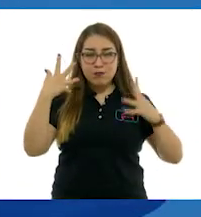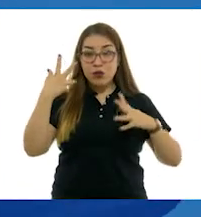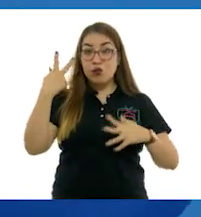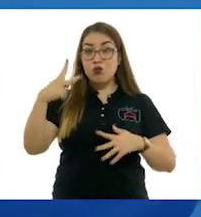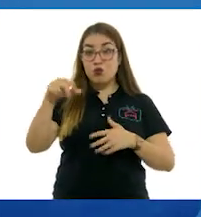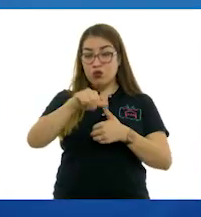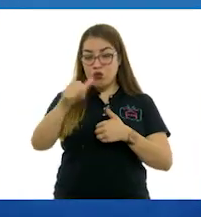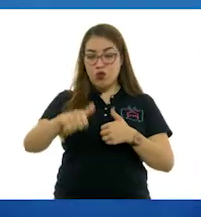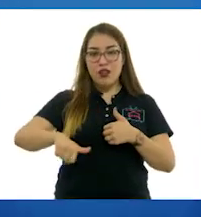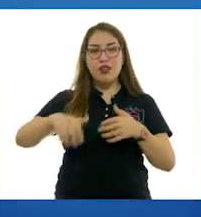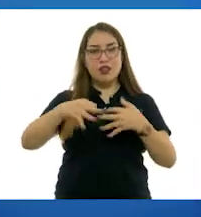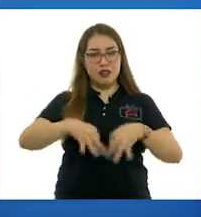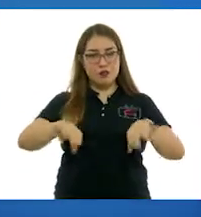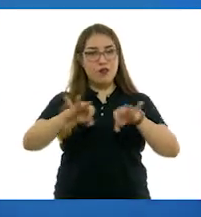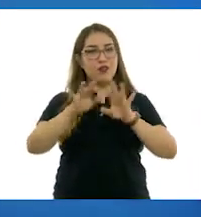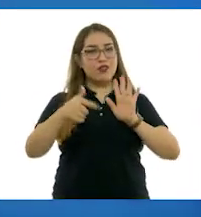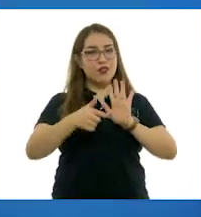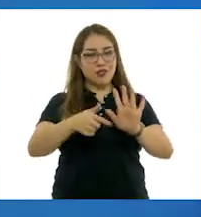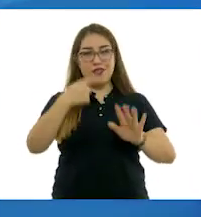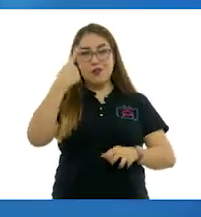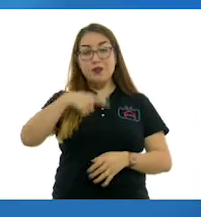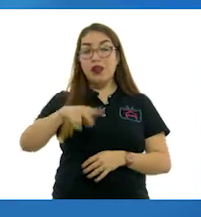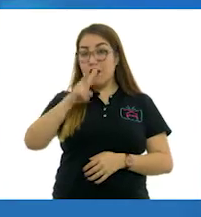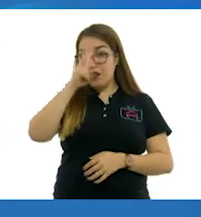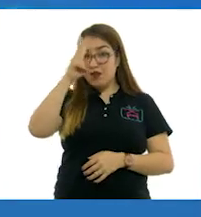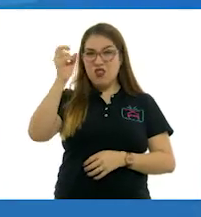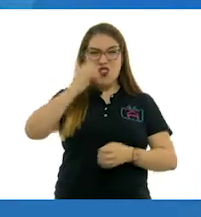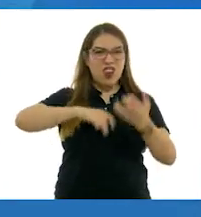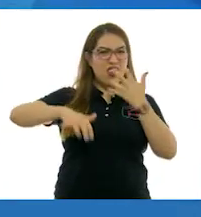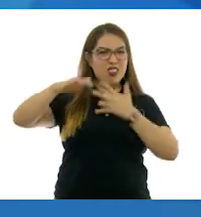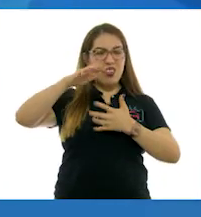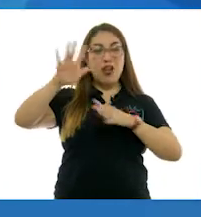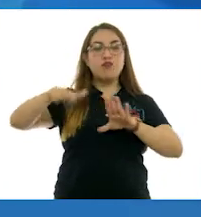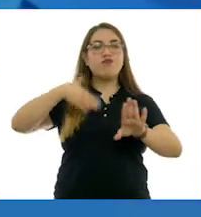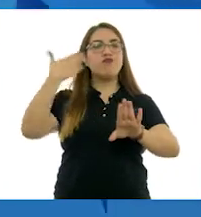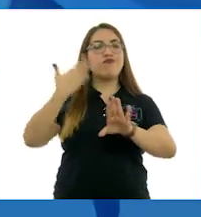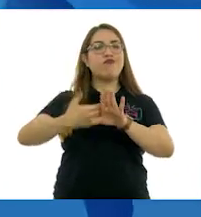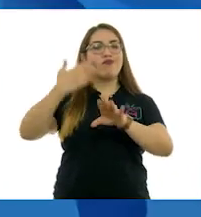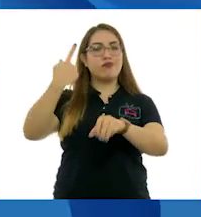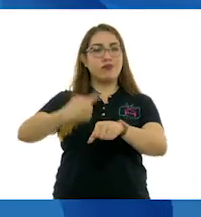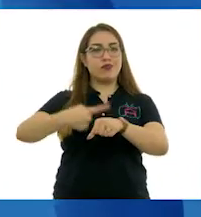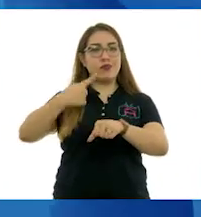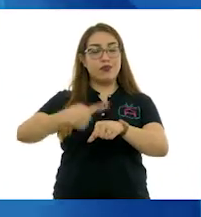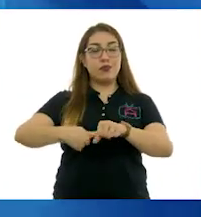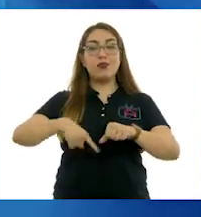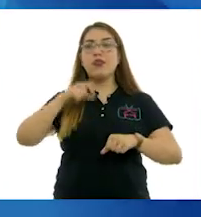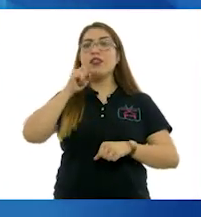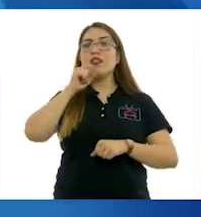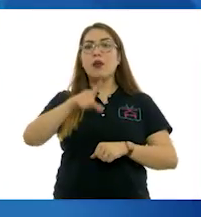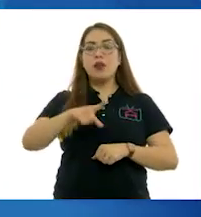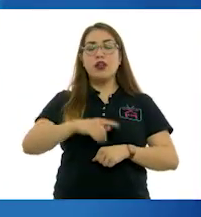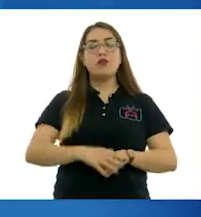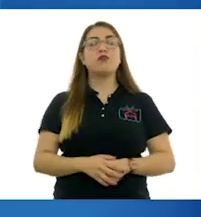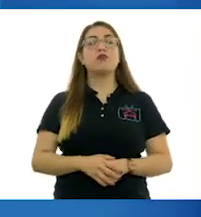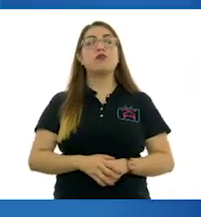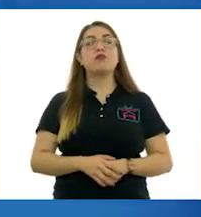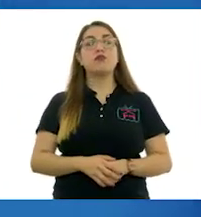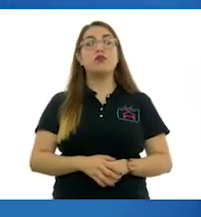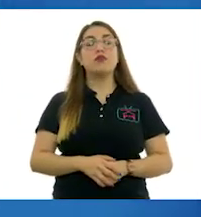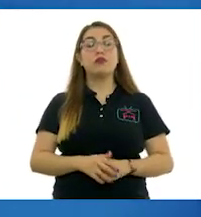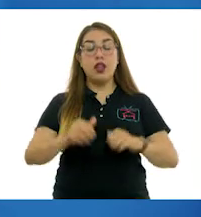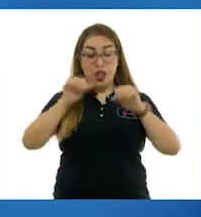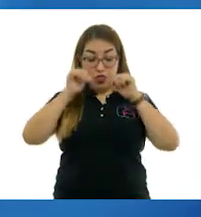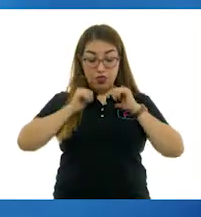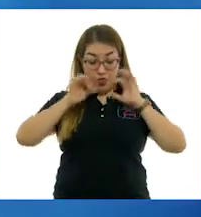combate, lucha violenta contra la enfermedad, pero también repliegue ensimismado hacia su yo